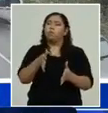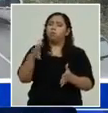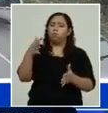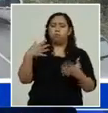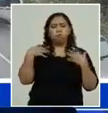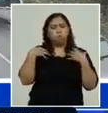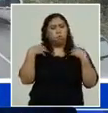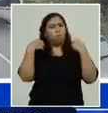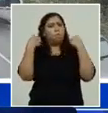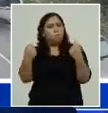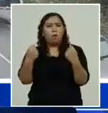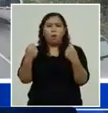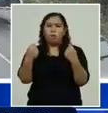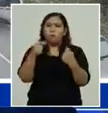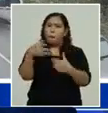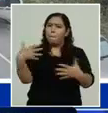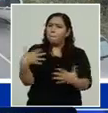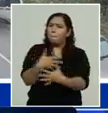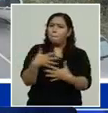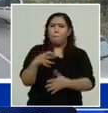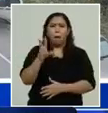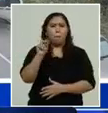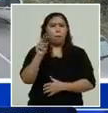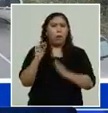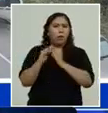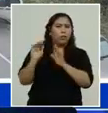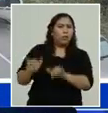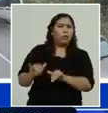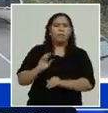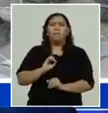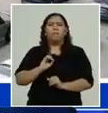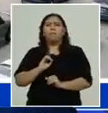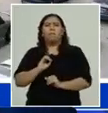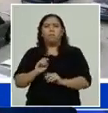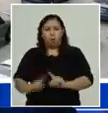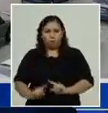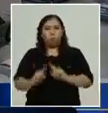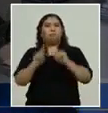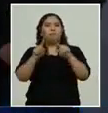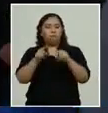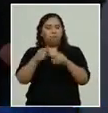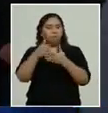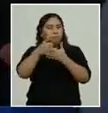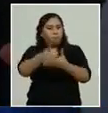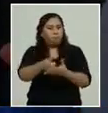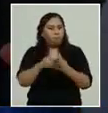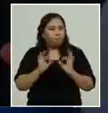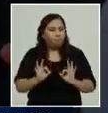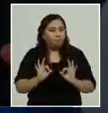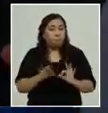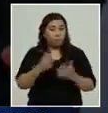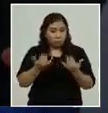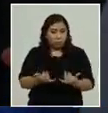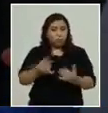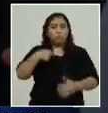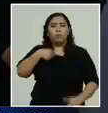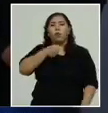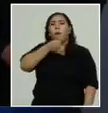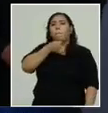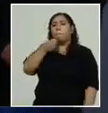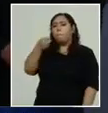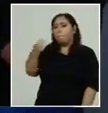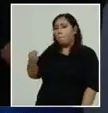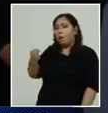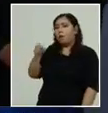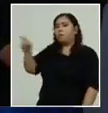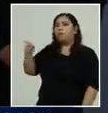la de los demás. Para explicarles en mayor detalle y con mayor precisión, quiero trasladarle el micrófono al jefe